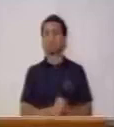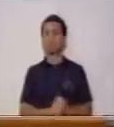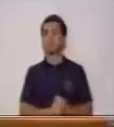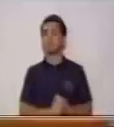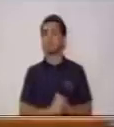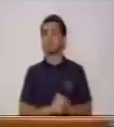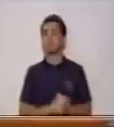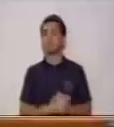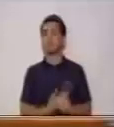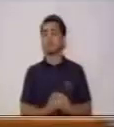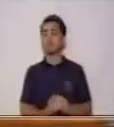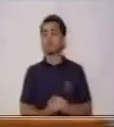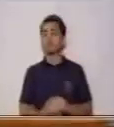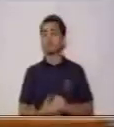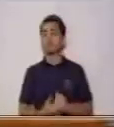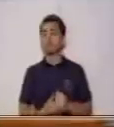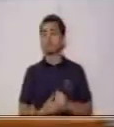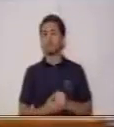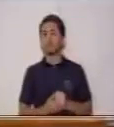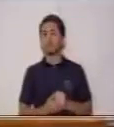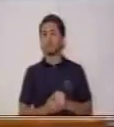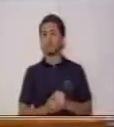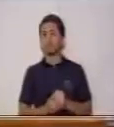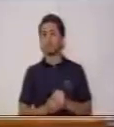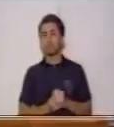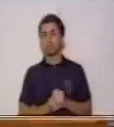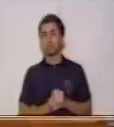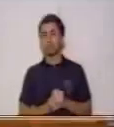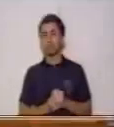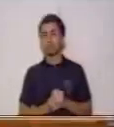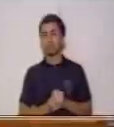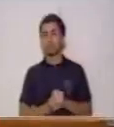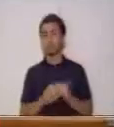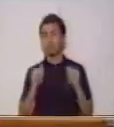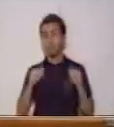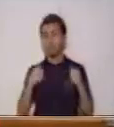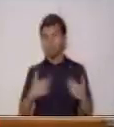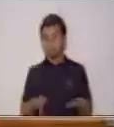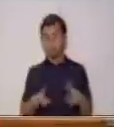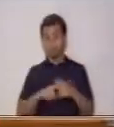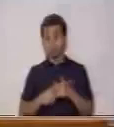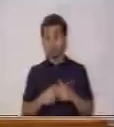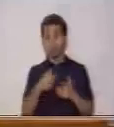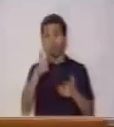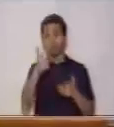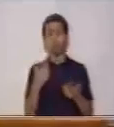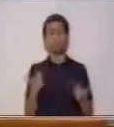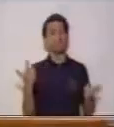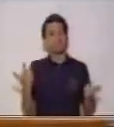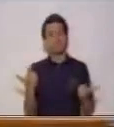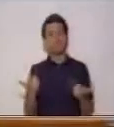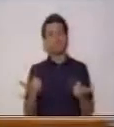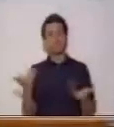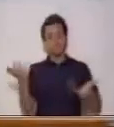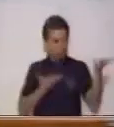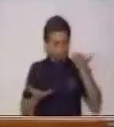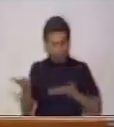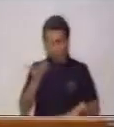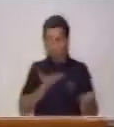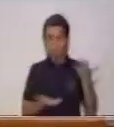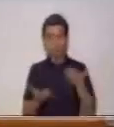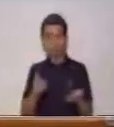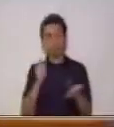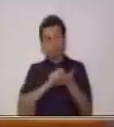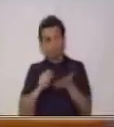a comenzar y pues necesito que tengas a la mano todo lo que utilizas para tomar nota